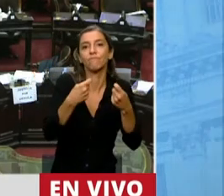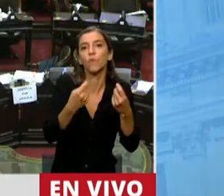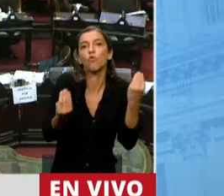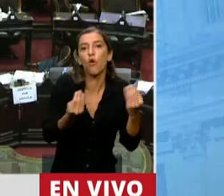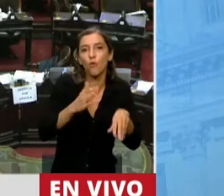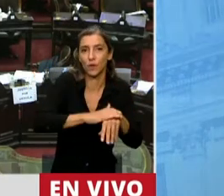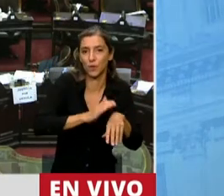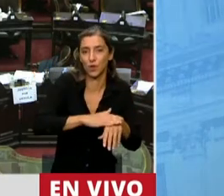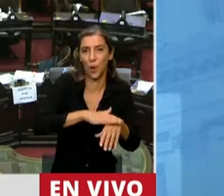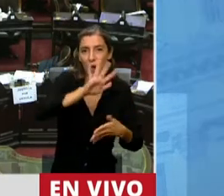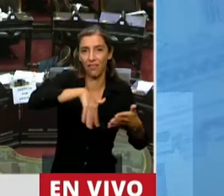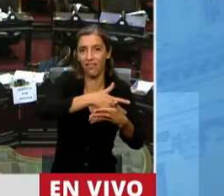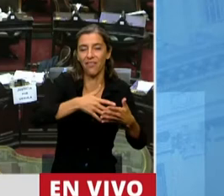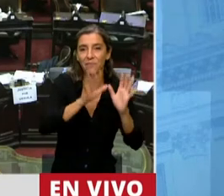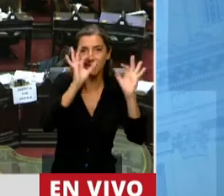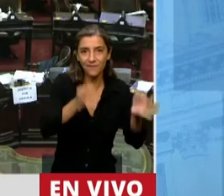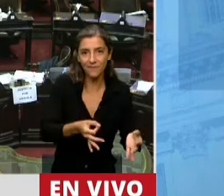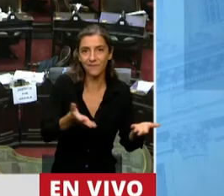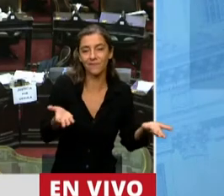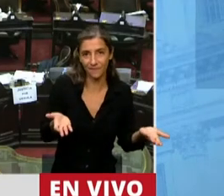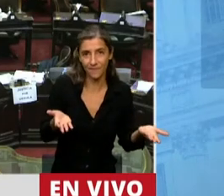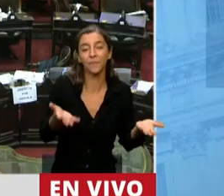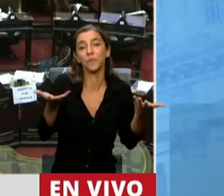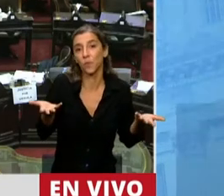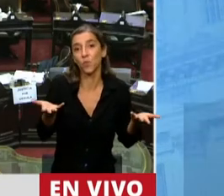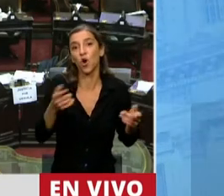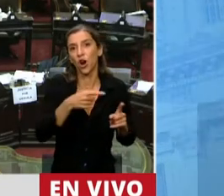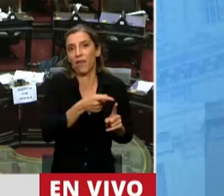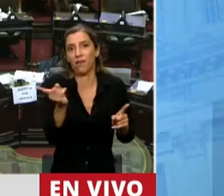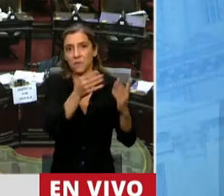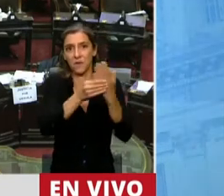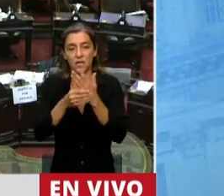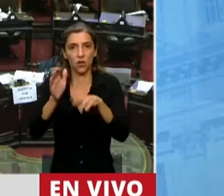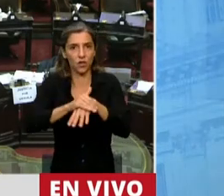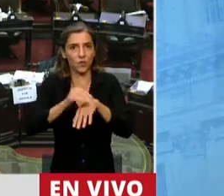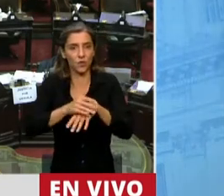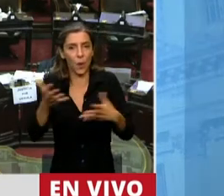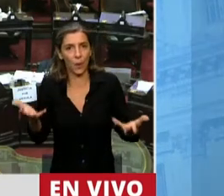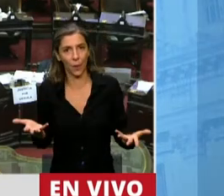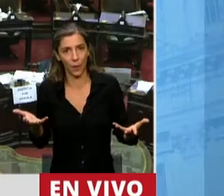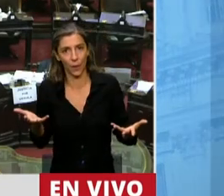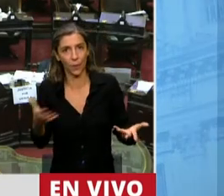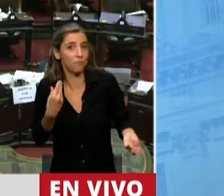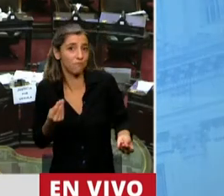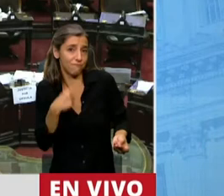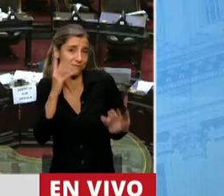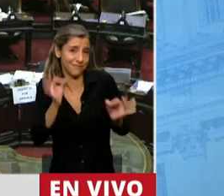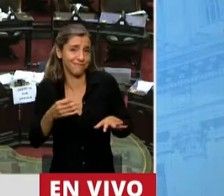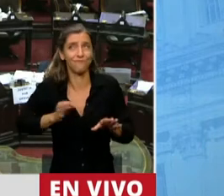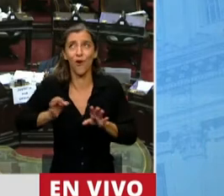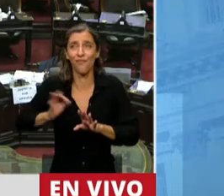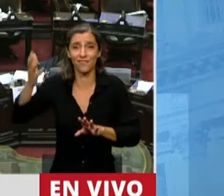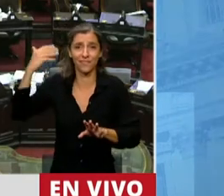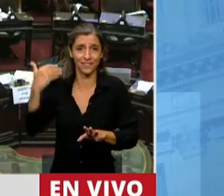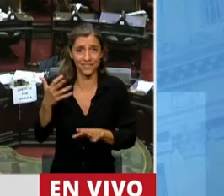tiene a su cargo la administración de los bienes de la Nación tenga responsabilidades fuertes y que no ocurra eso que venimos padeciendo desde hace